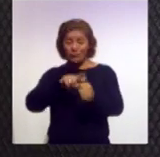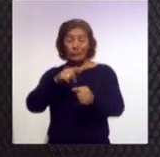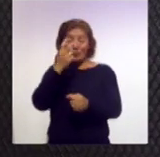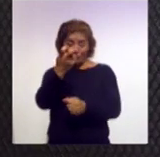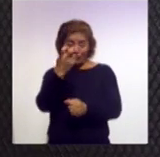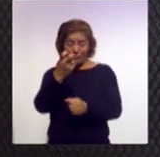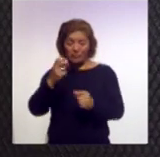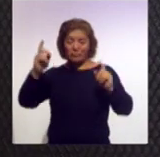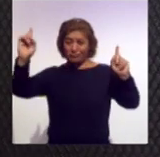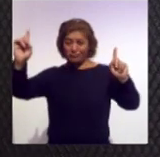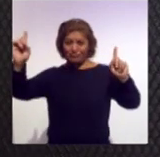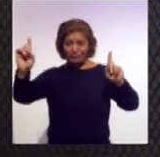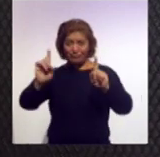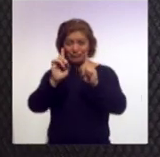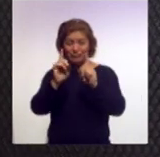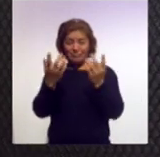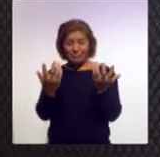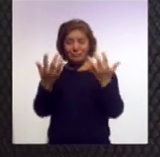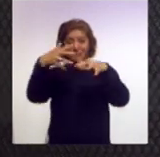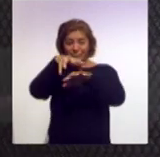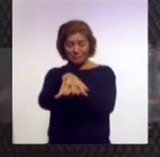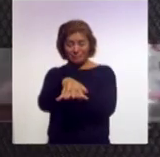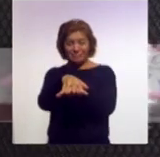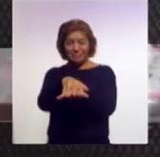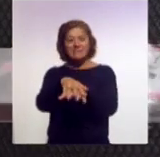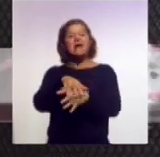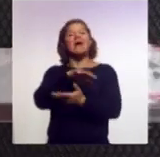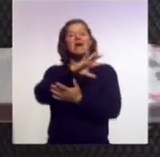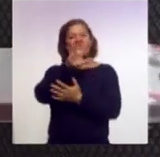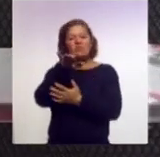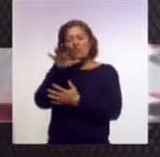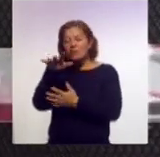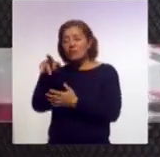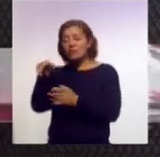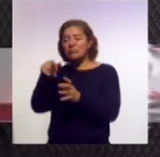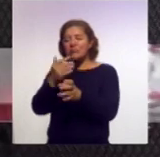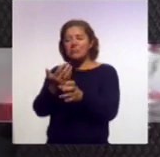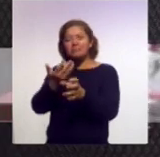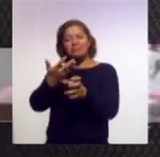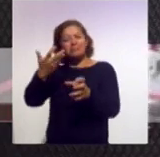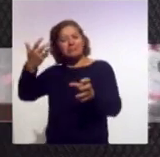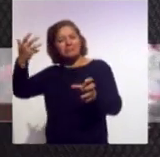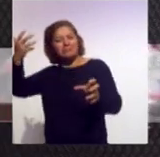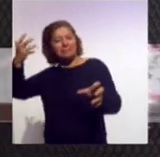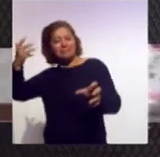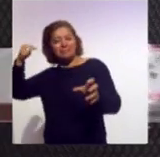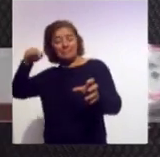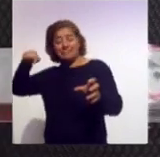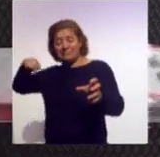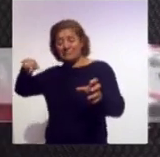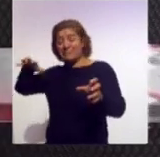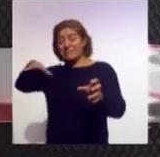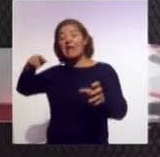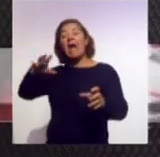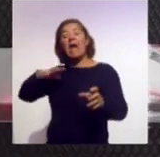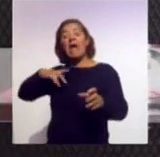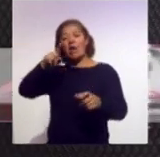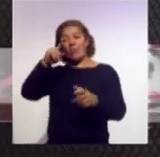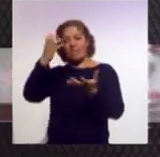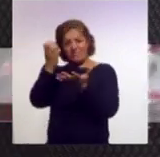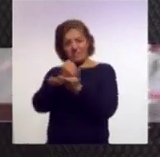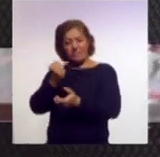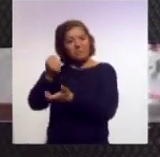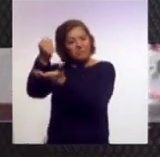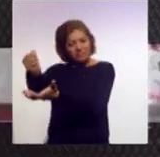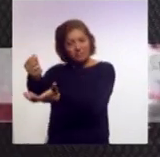y se buscó en esta ocasión tratar de volver al origen, a la esencia. Hubo un premio que se entregó a la